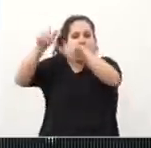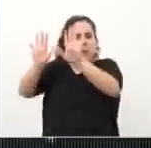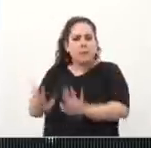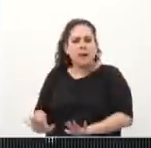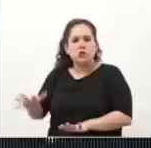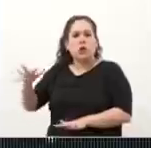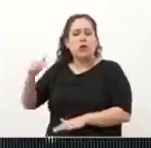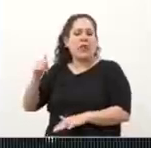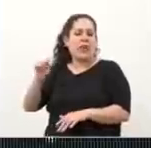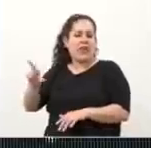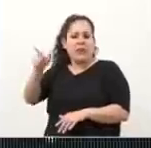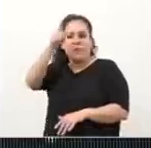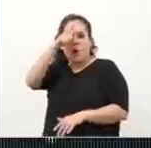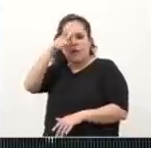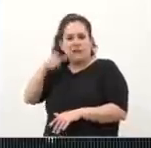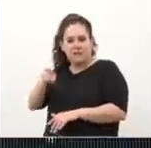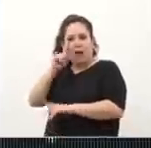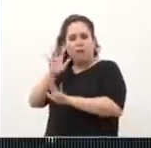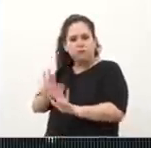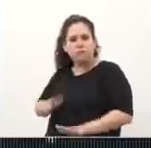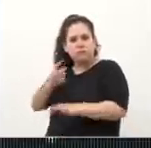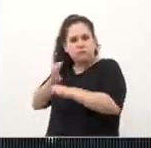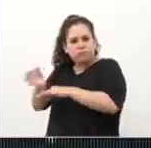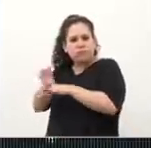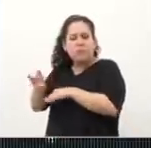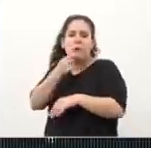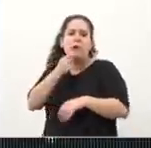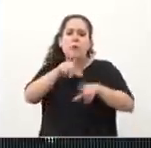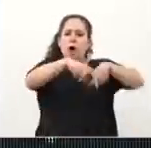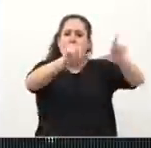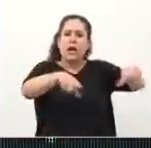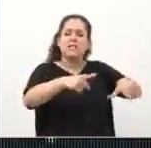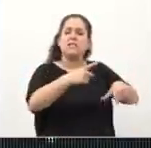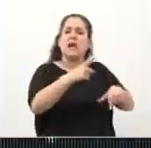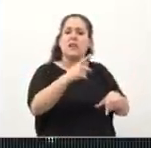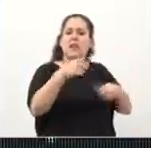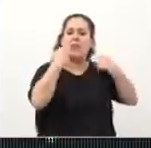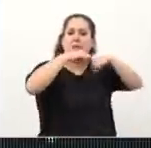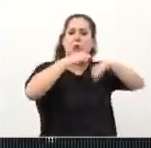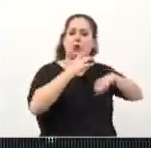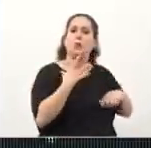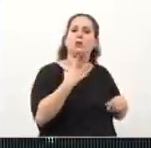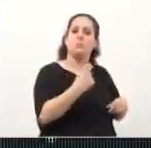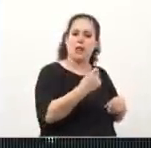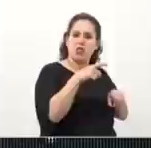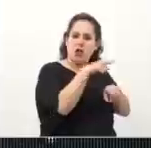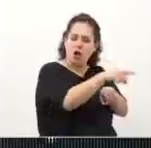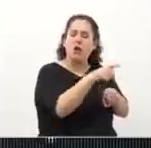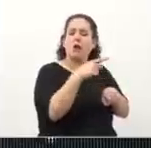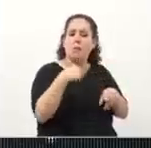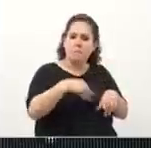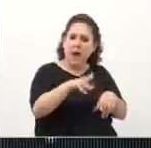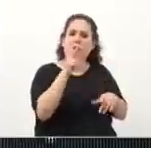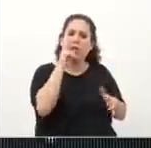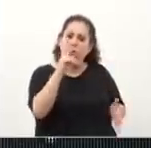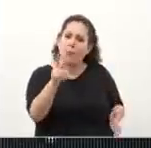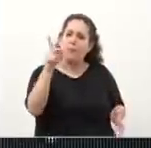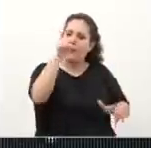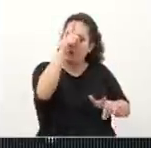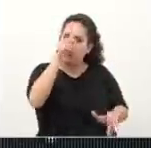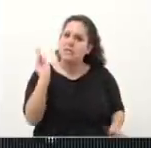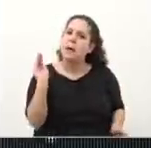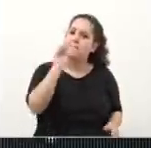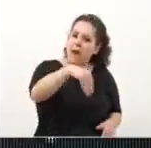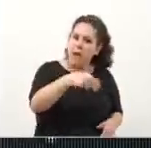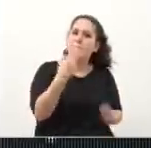policía. Ahí en el instituto que tenemos al lado de la cancha deportiva español, en Parque Avellaneda. Y vamos a sumar 2.000 policías más, que es lo que nos